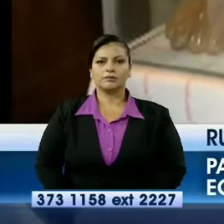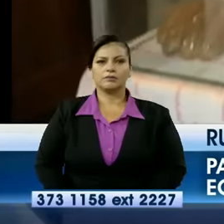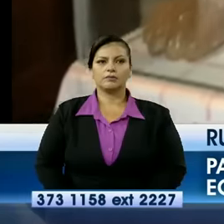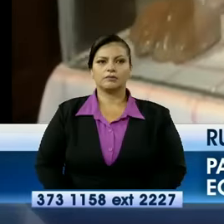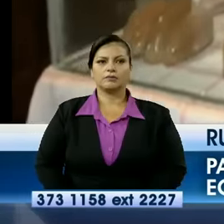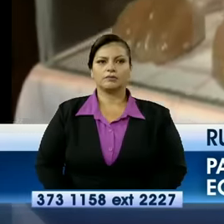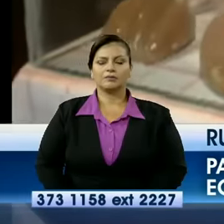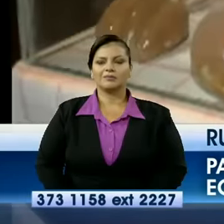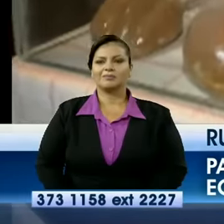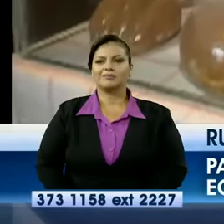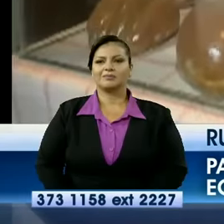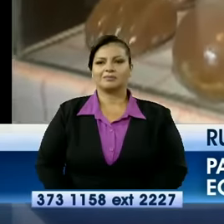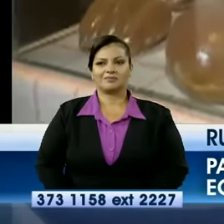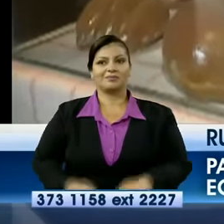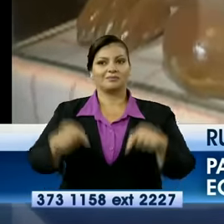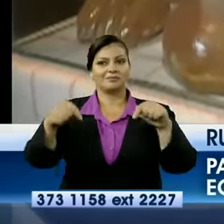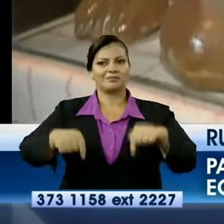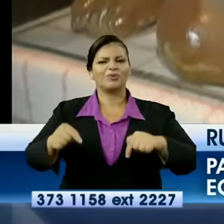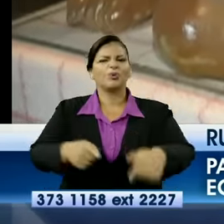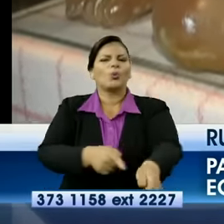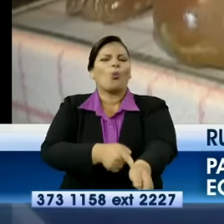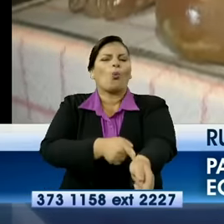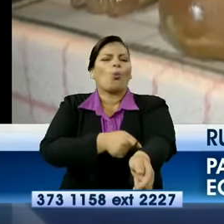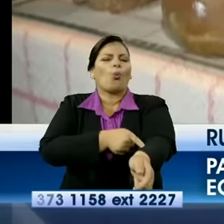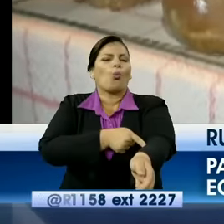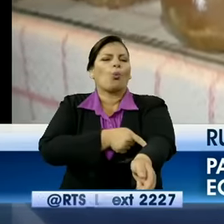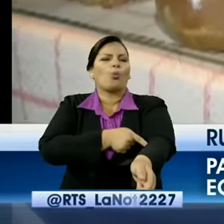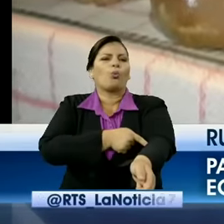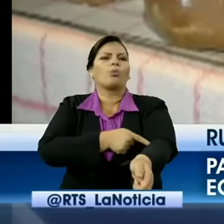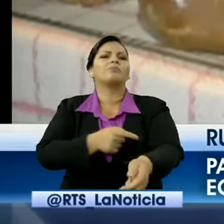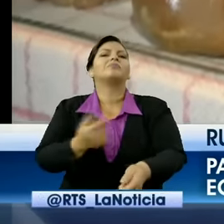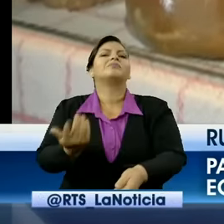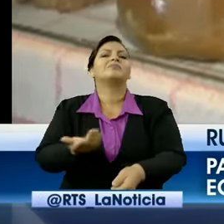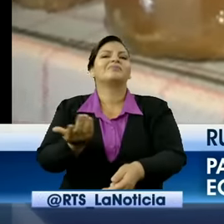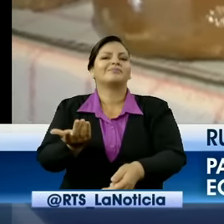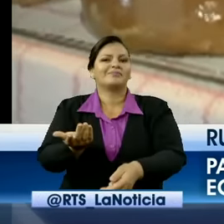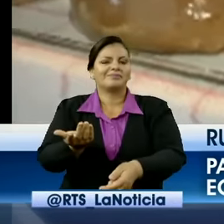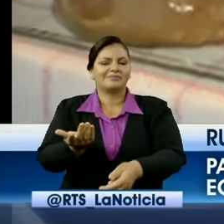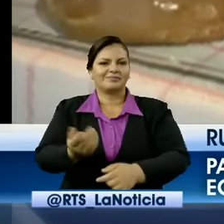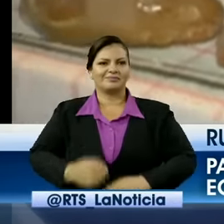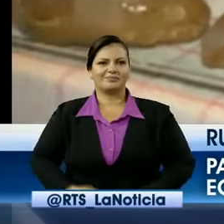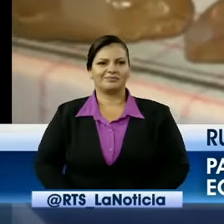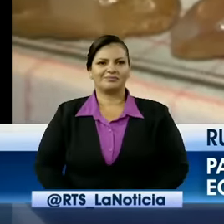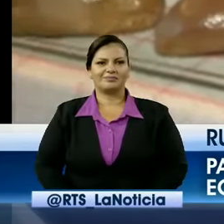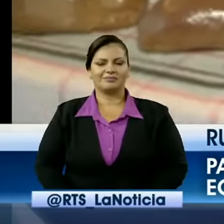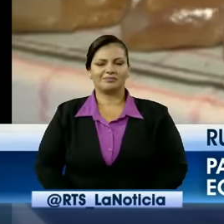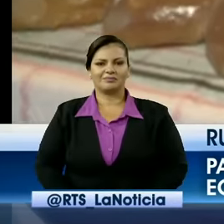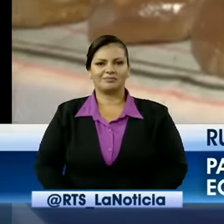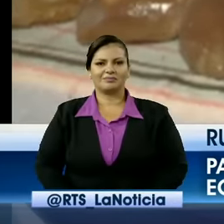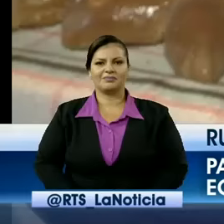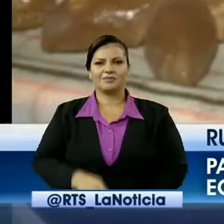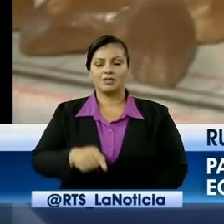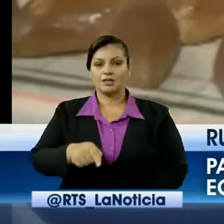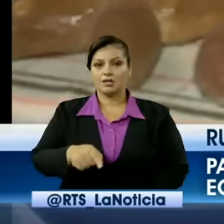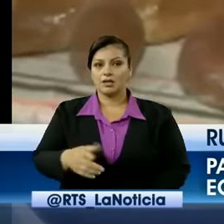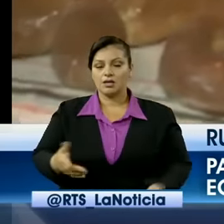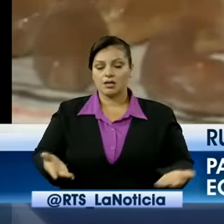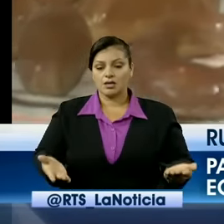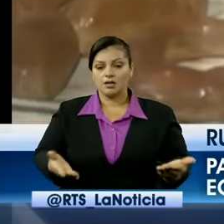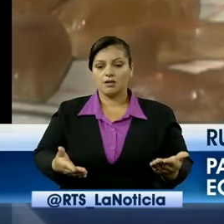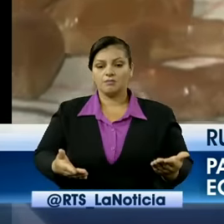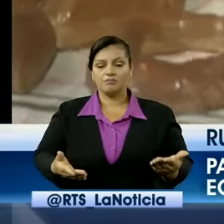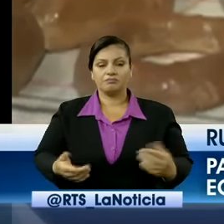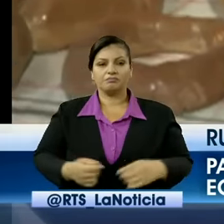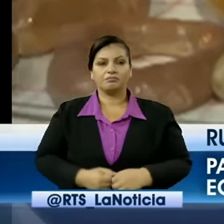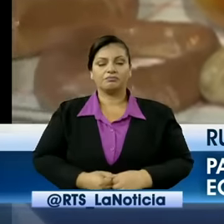Una tradición que nos llevamos desde la época de Las Vegas y hablamos de tradición. En nuestra época, es ponerle una mesa muy